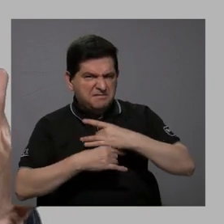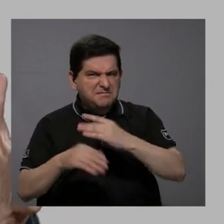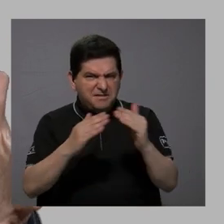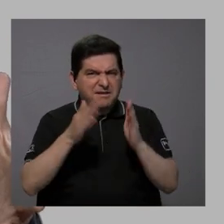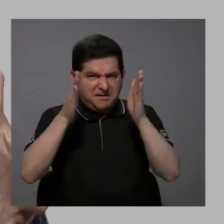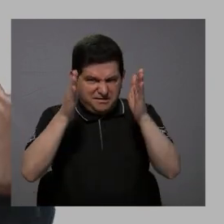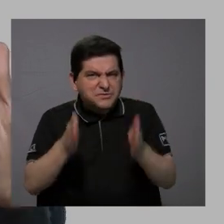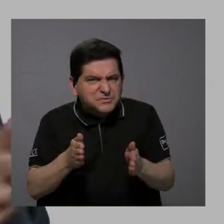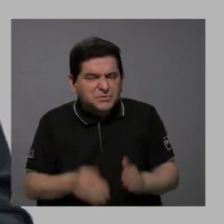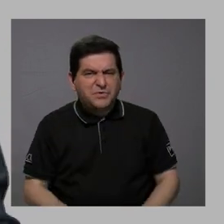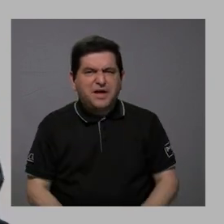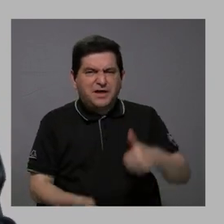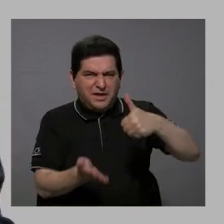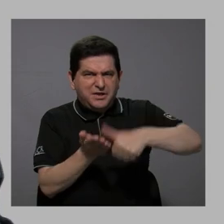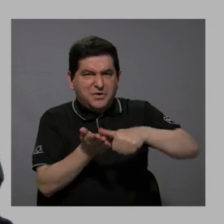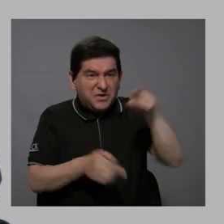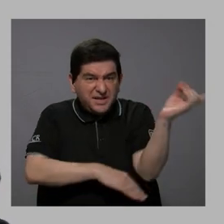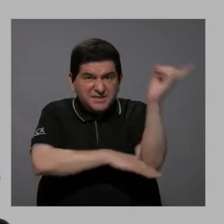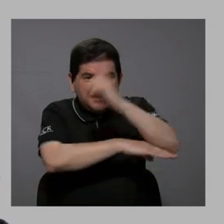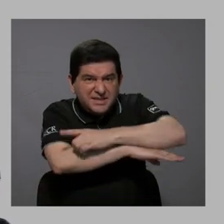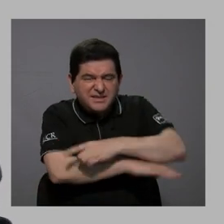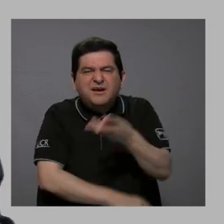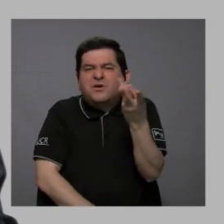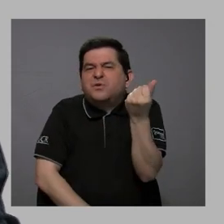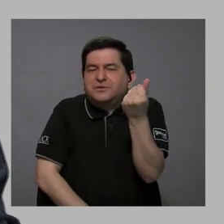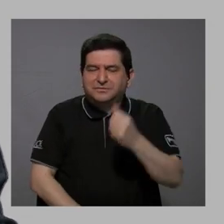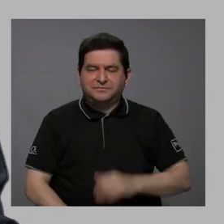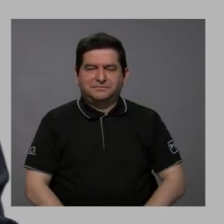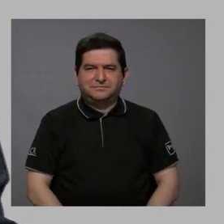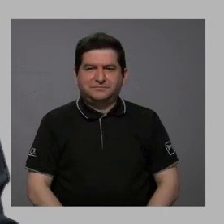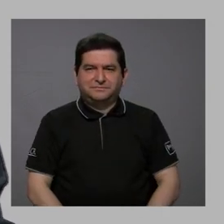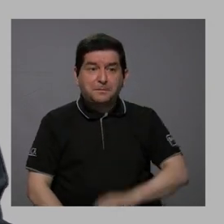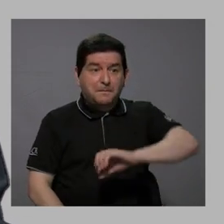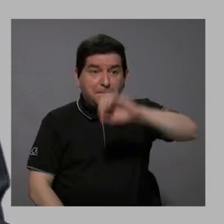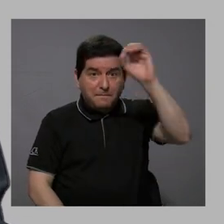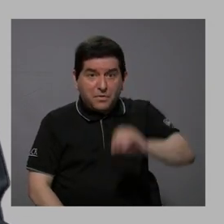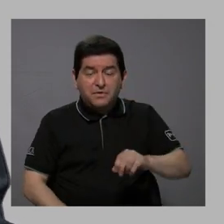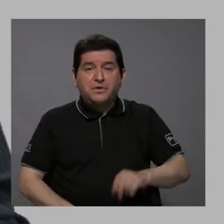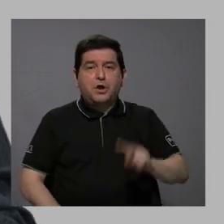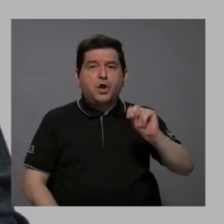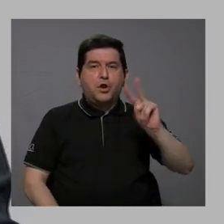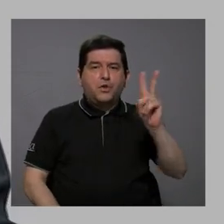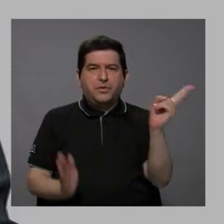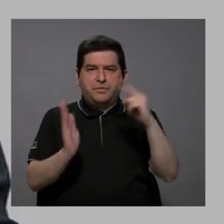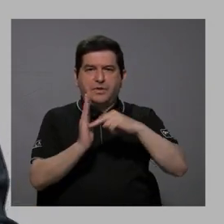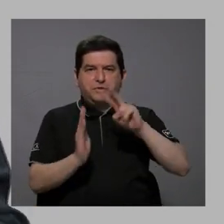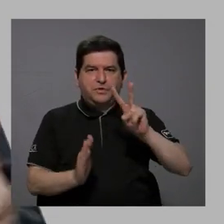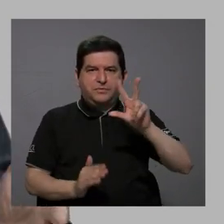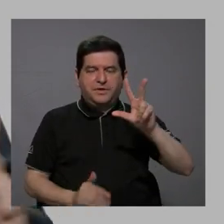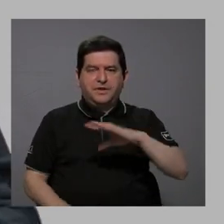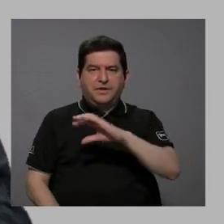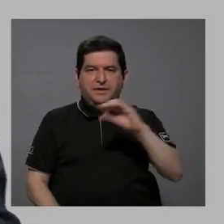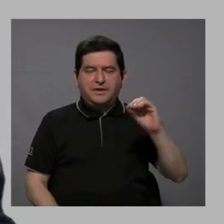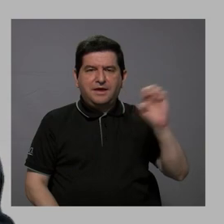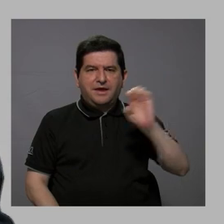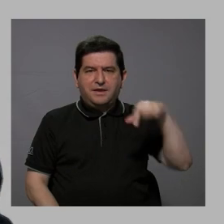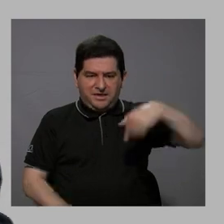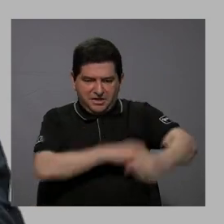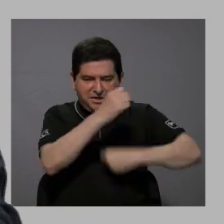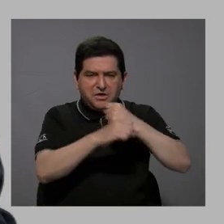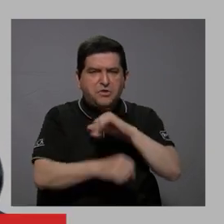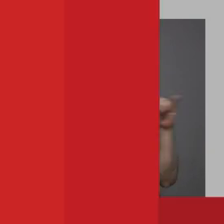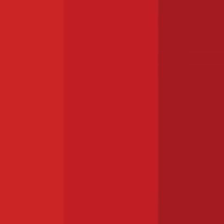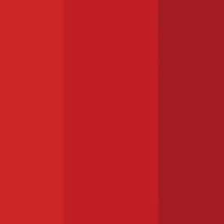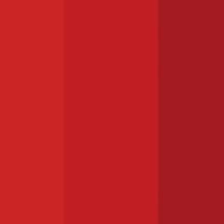la ciudadanía por votar en estas elecciones? El porcentaje de noviembre de 2023 a enero de este año se